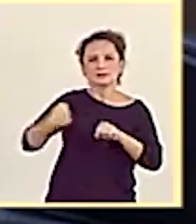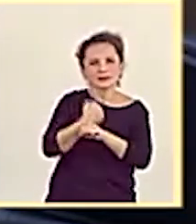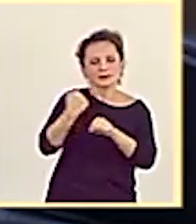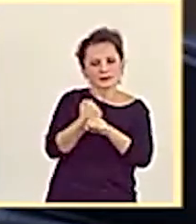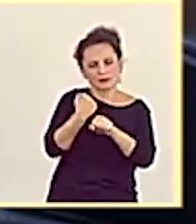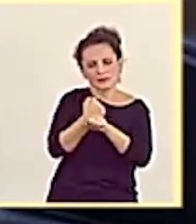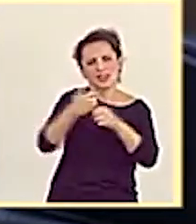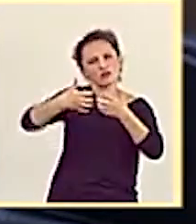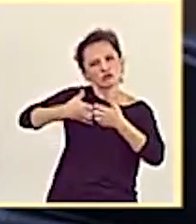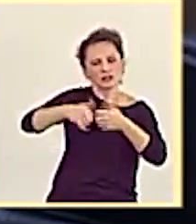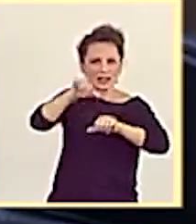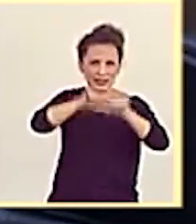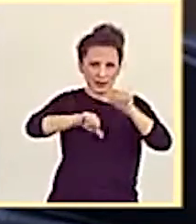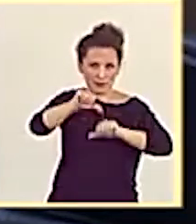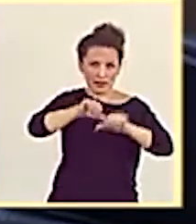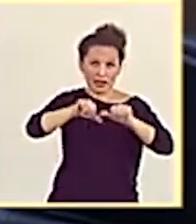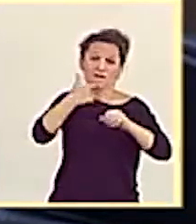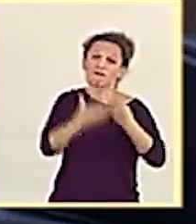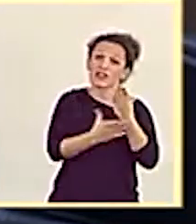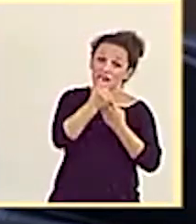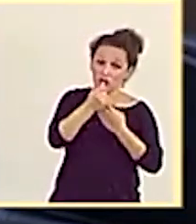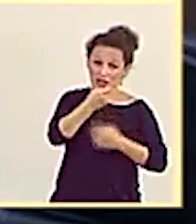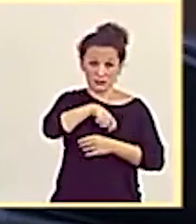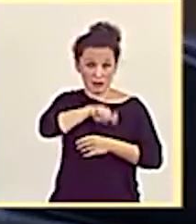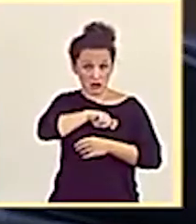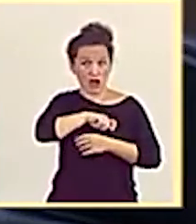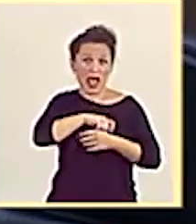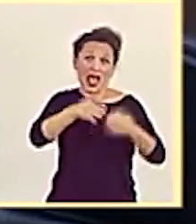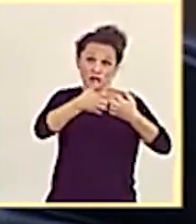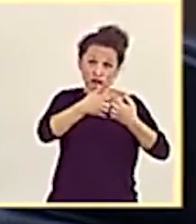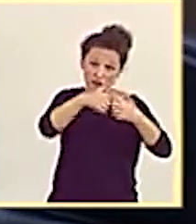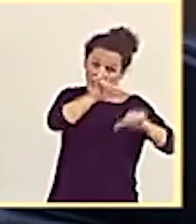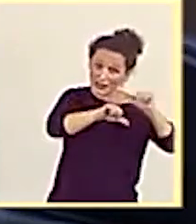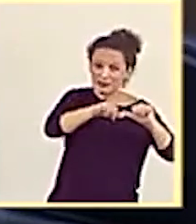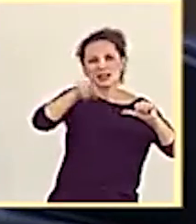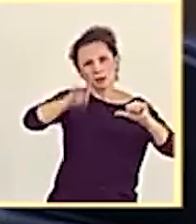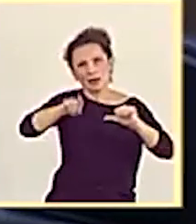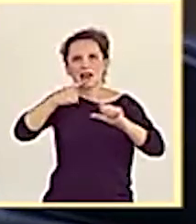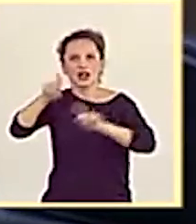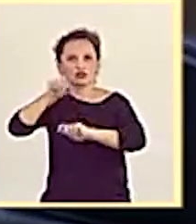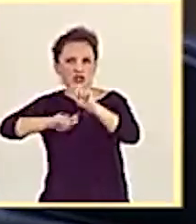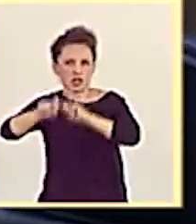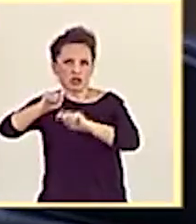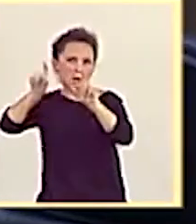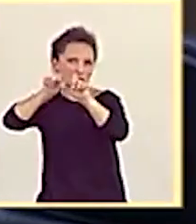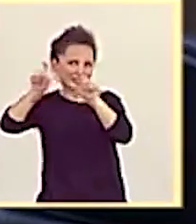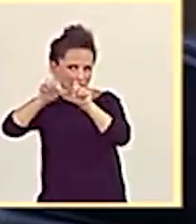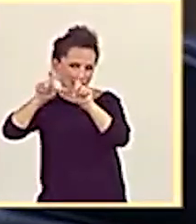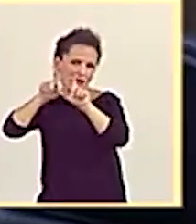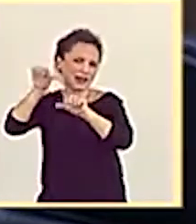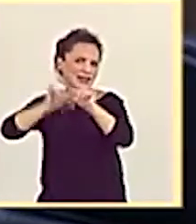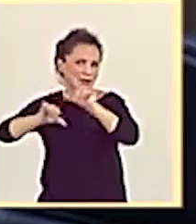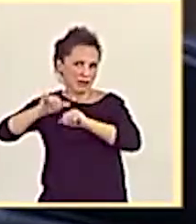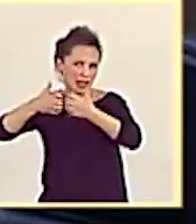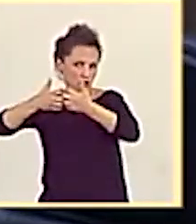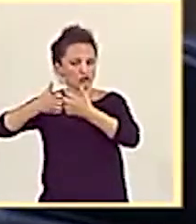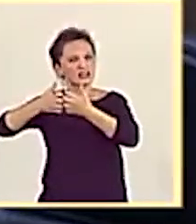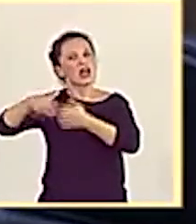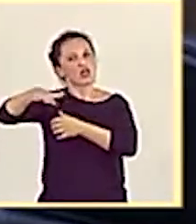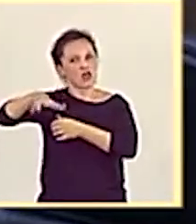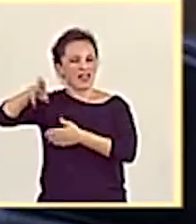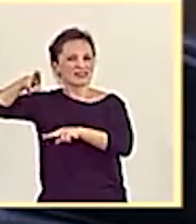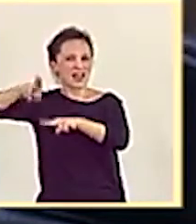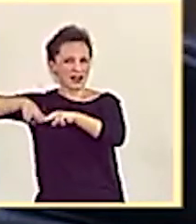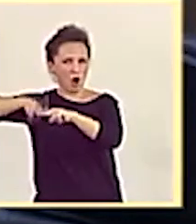industria química, tanto con la Federación Española de Industria Química como con la Asociación Empresarial Química de Tarragona. Es verdad que se trata de una